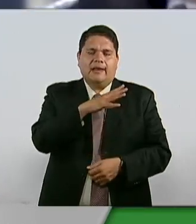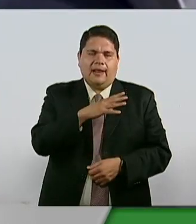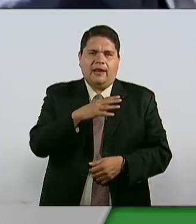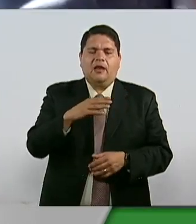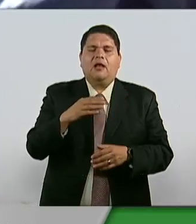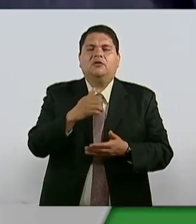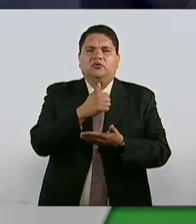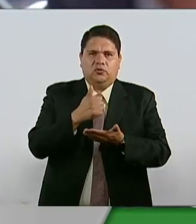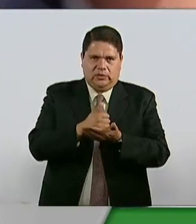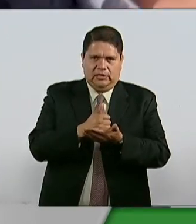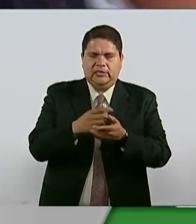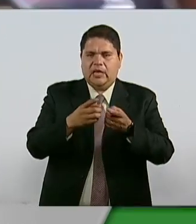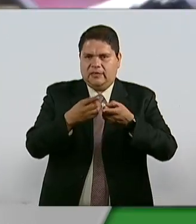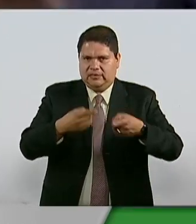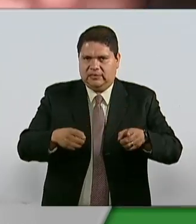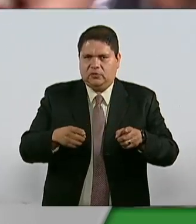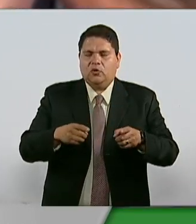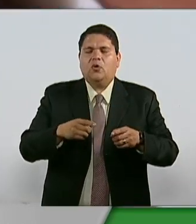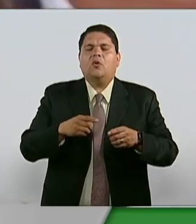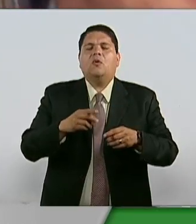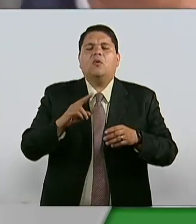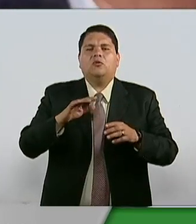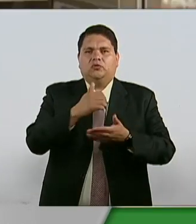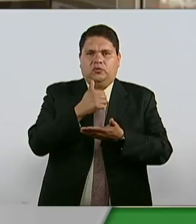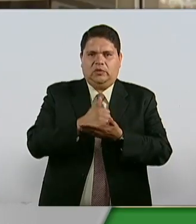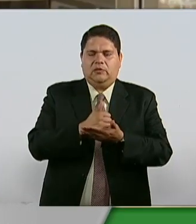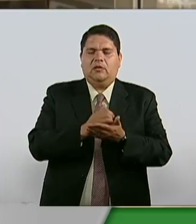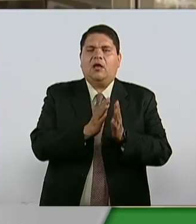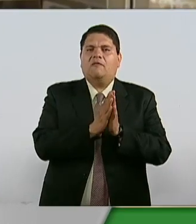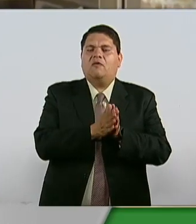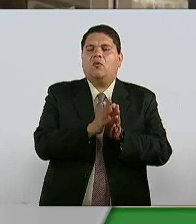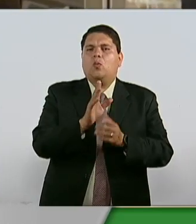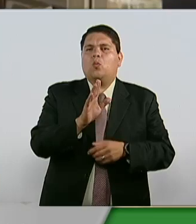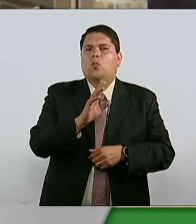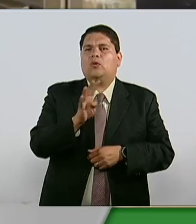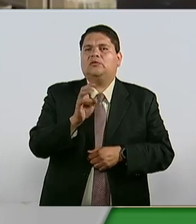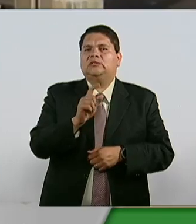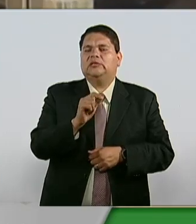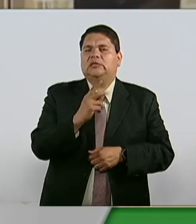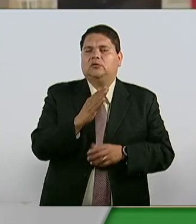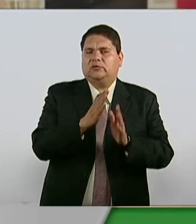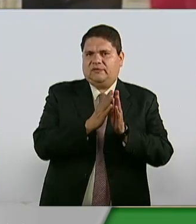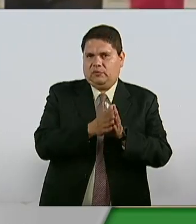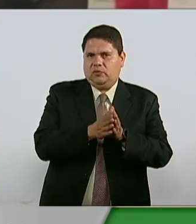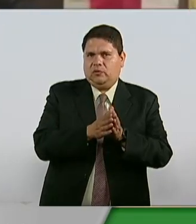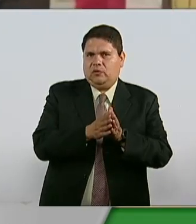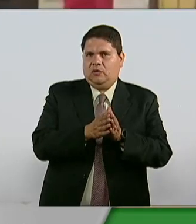Territorial y Desarrollo Urbano. Fue aprobada por 472 votos a favor, cero en contra y solamente una abstención.